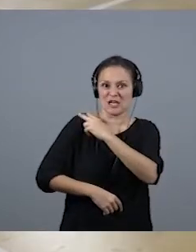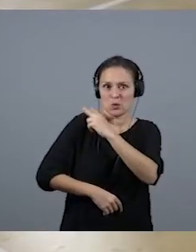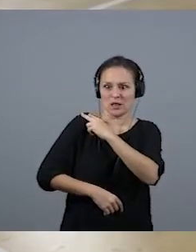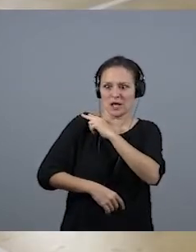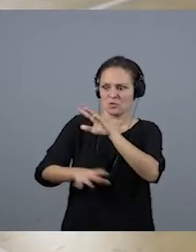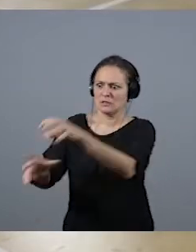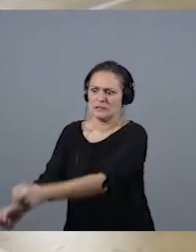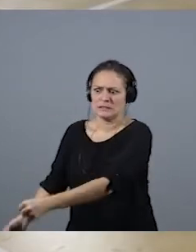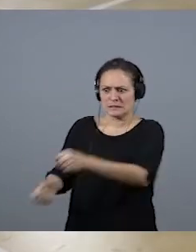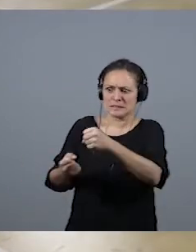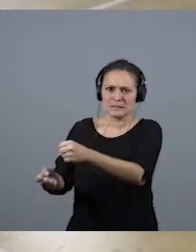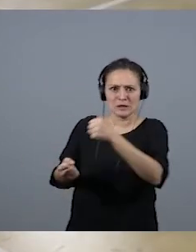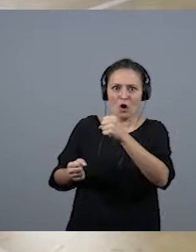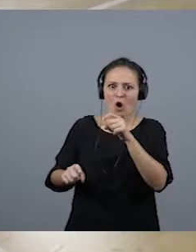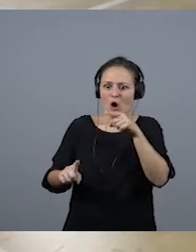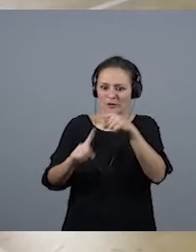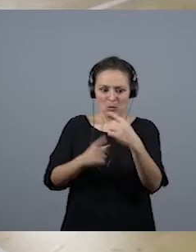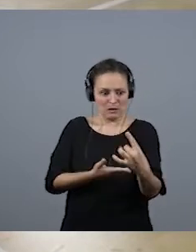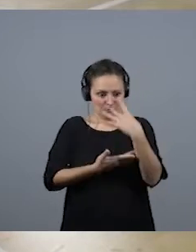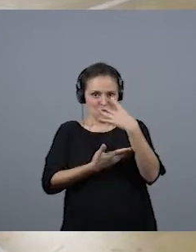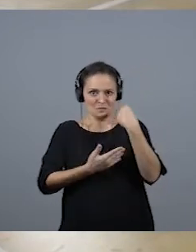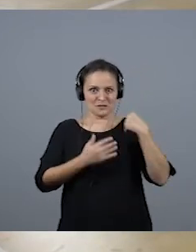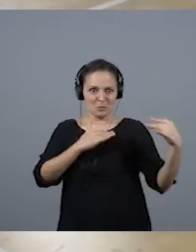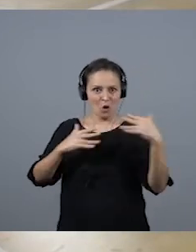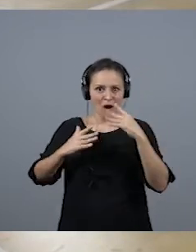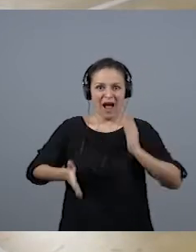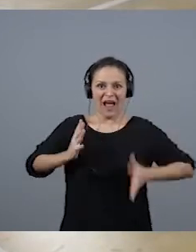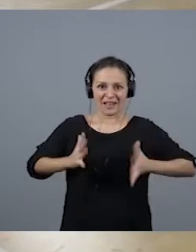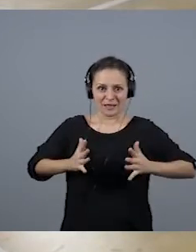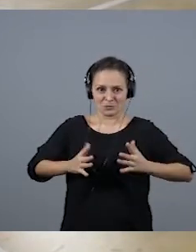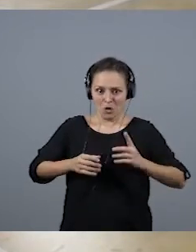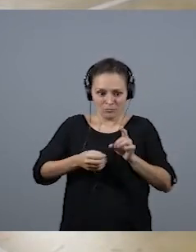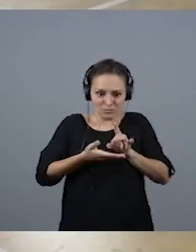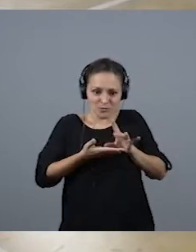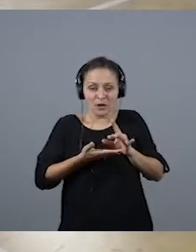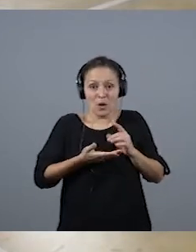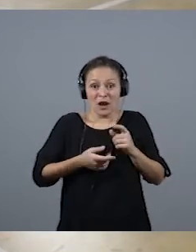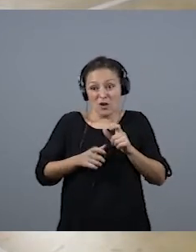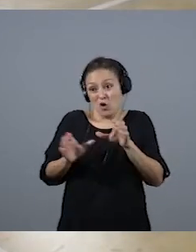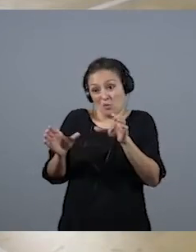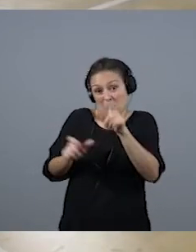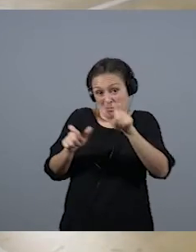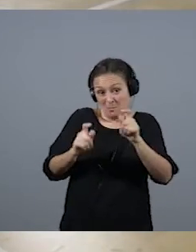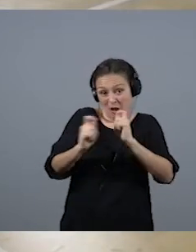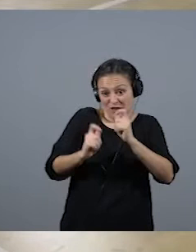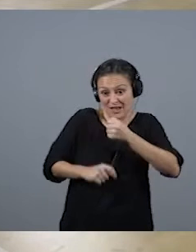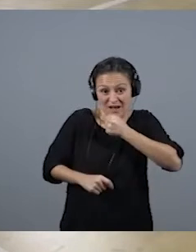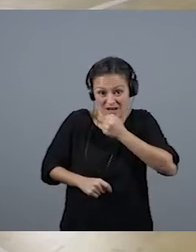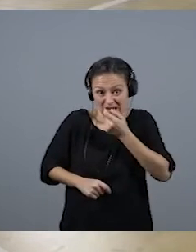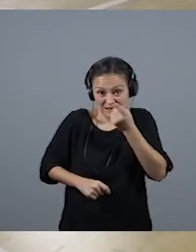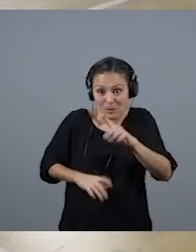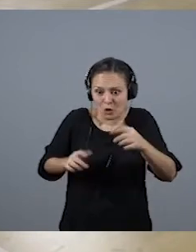agarrarme para expulsarme de la pista de atletismo. Había más inalámbricos, pero yo era la única mujer, la única chica.